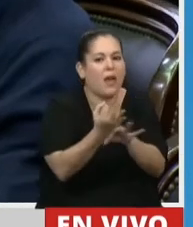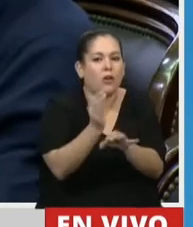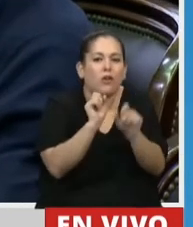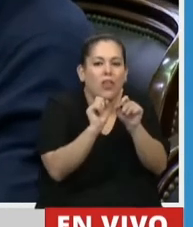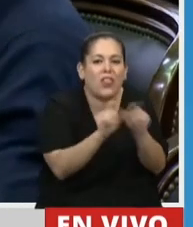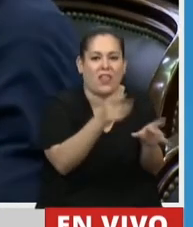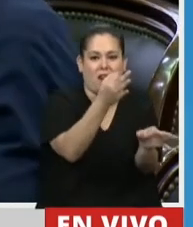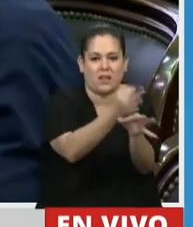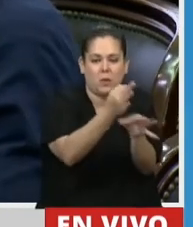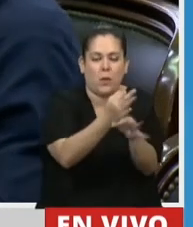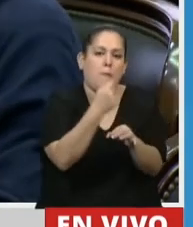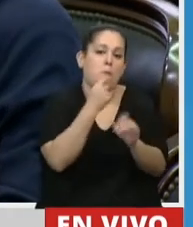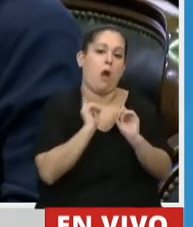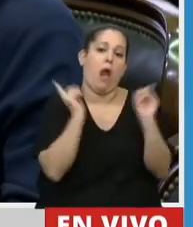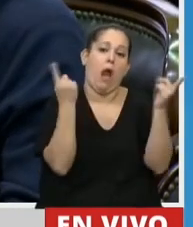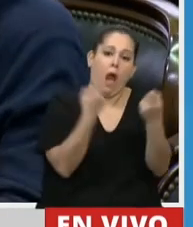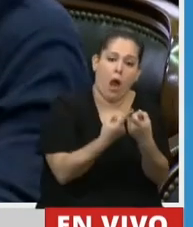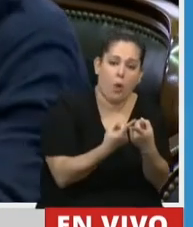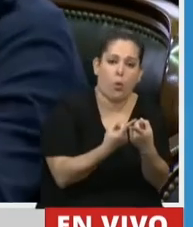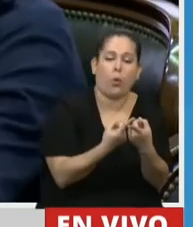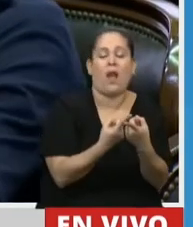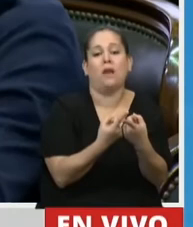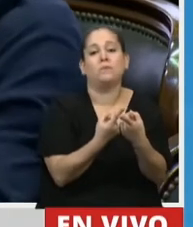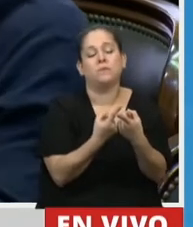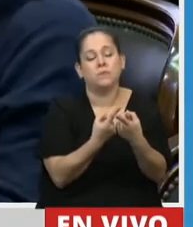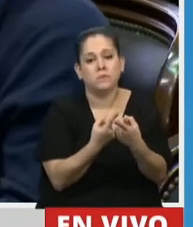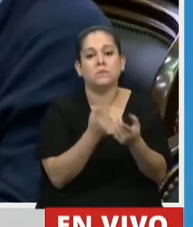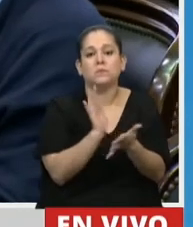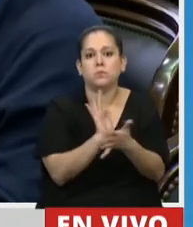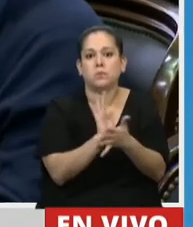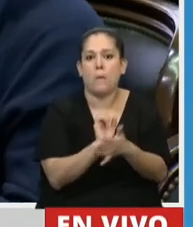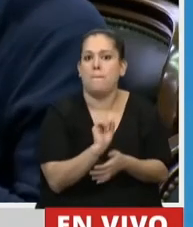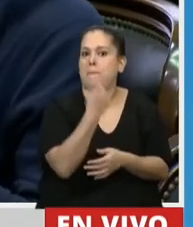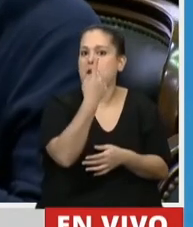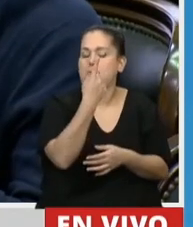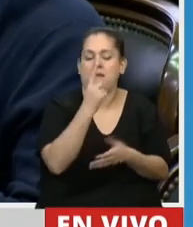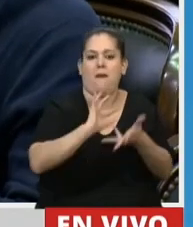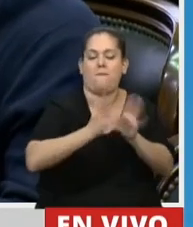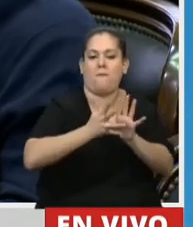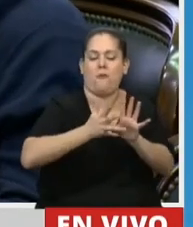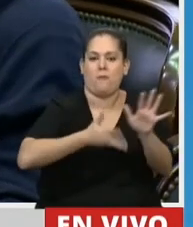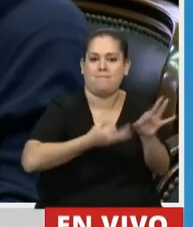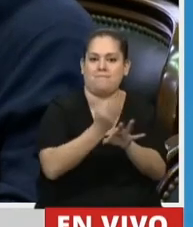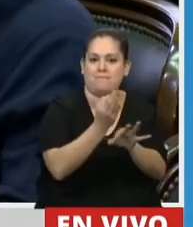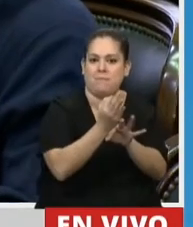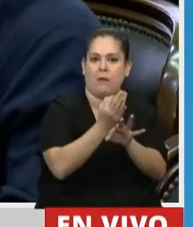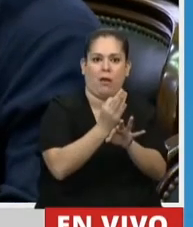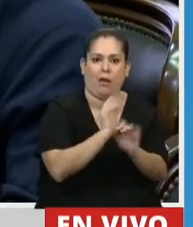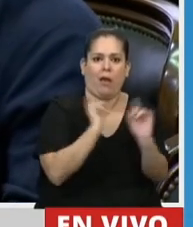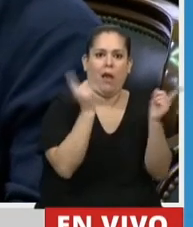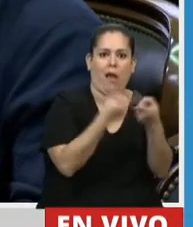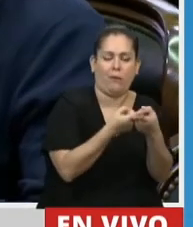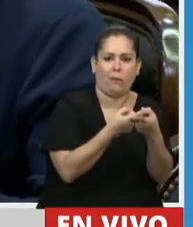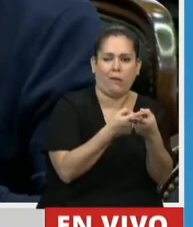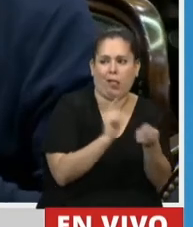El aula como dispositivo principal de esa tecnología escolar es irreemplazable, como le